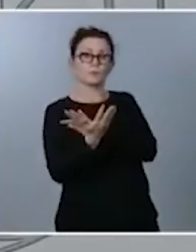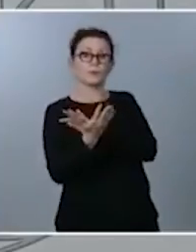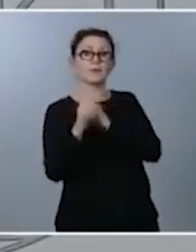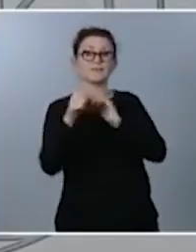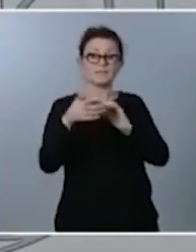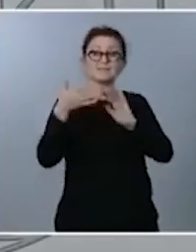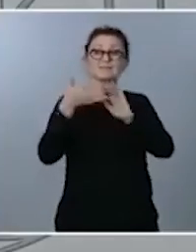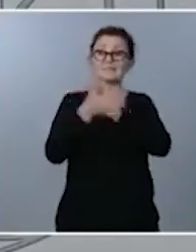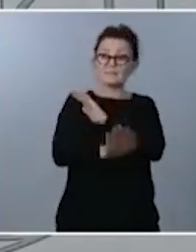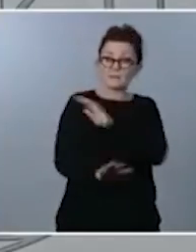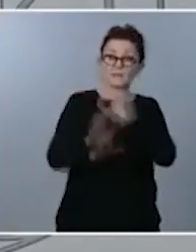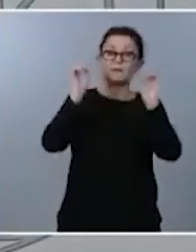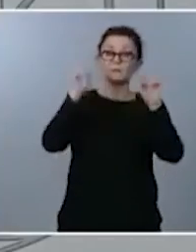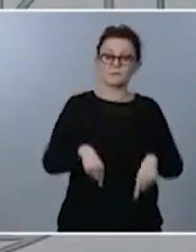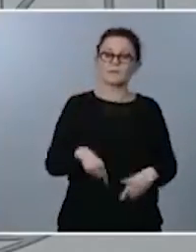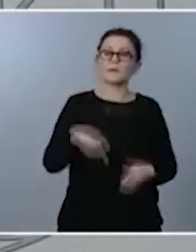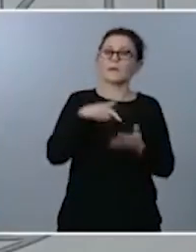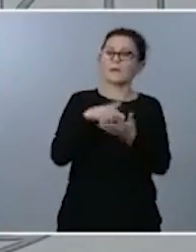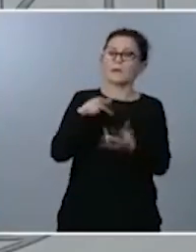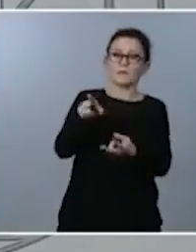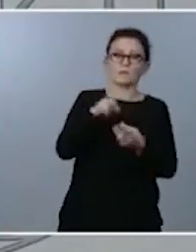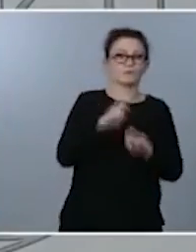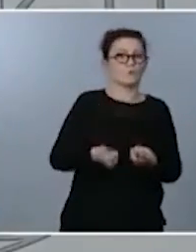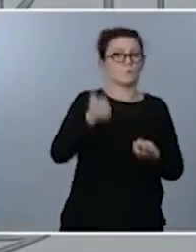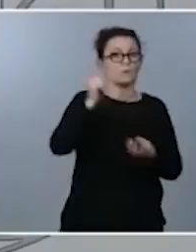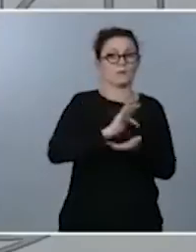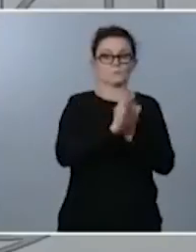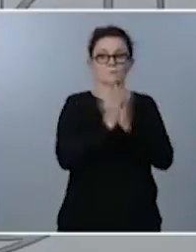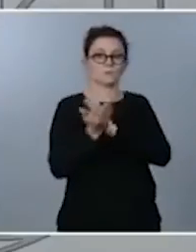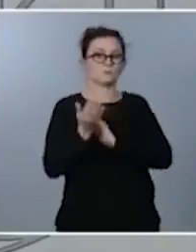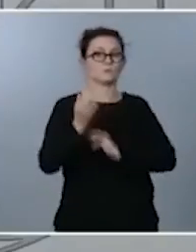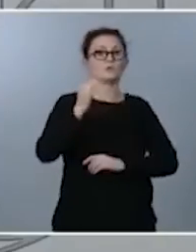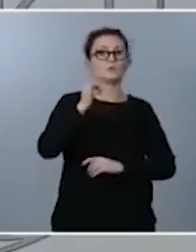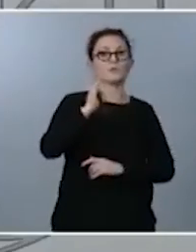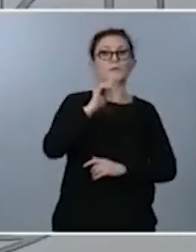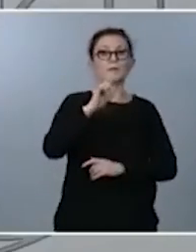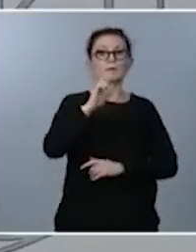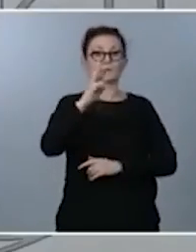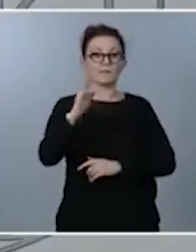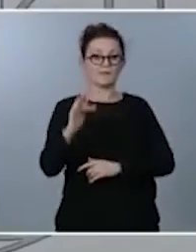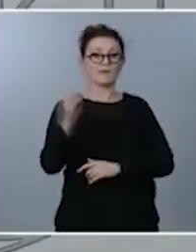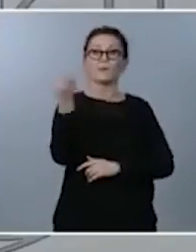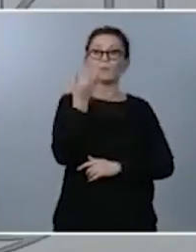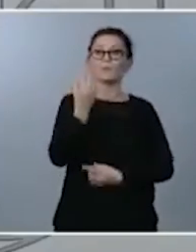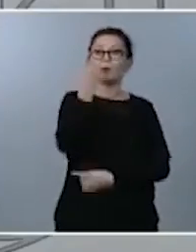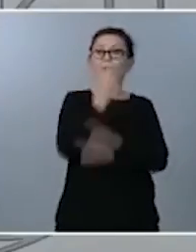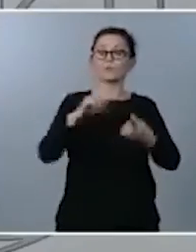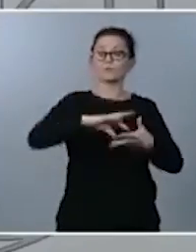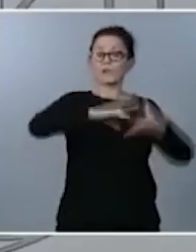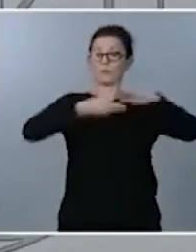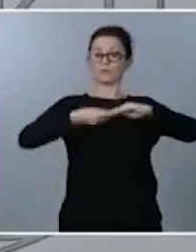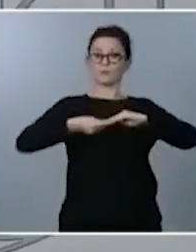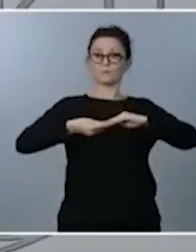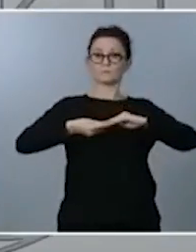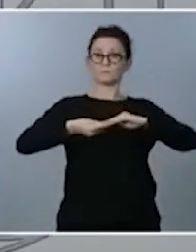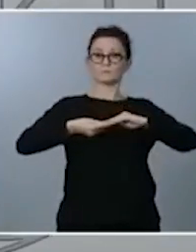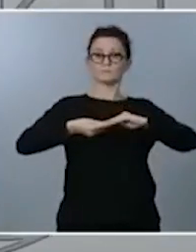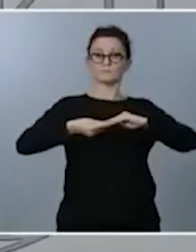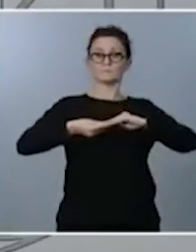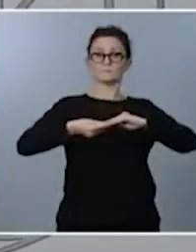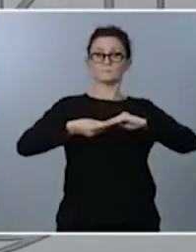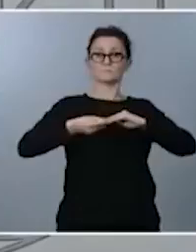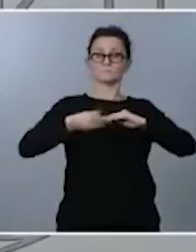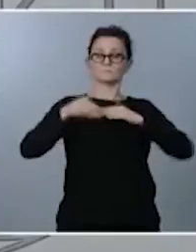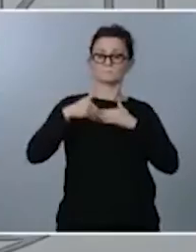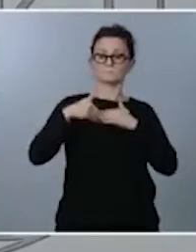de uno de los impuestos más progresivos que es el IRPF tenemos que ajustar algunas de esas situaciones y lo haremos a lo largo de la